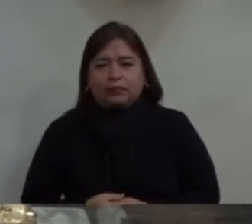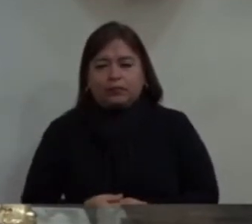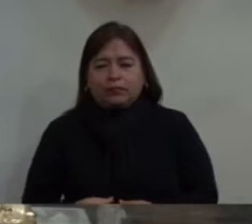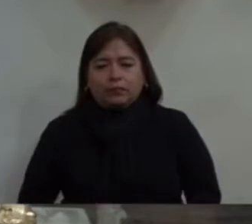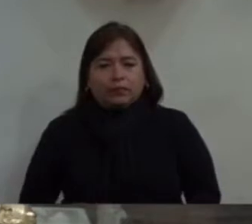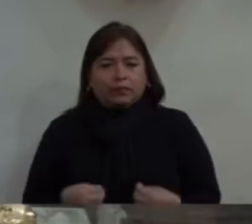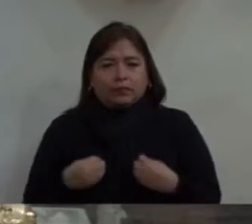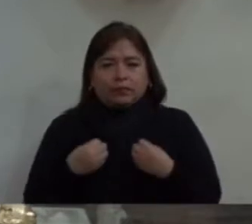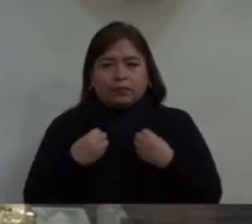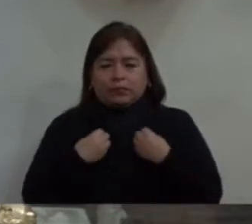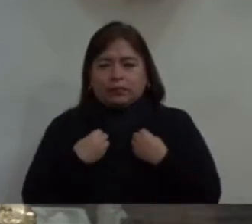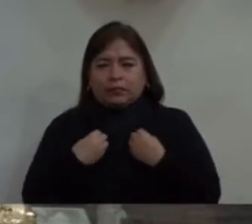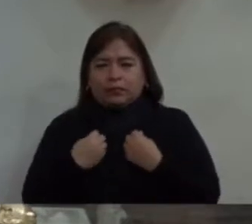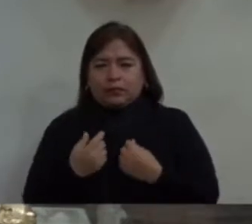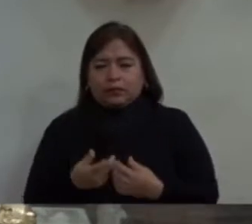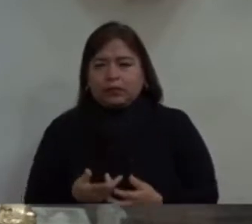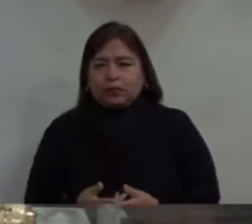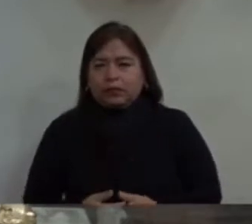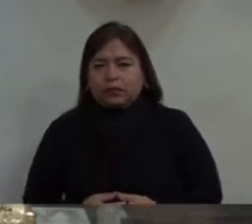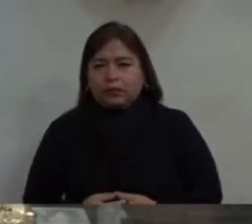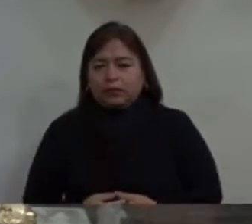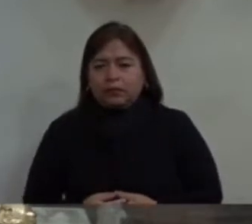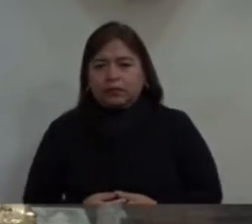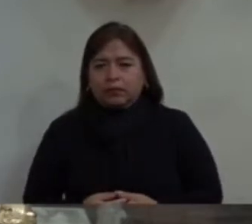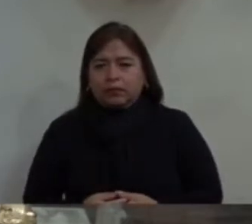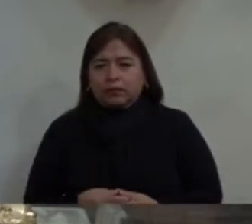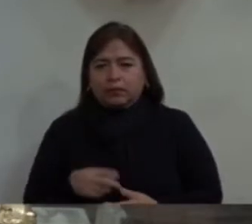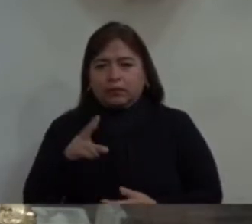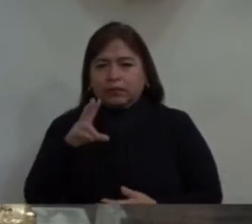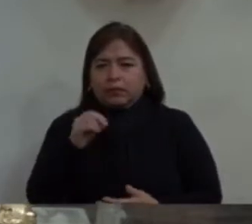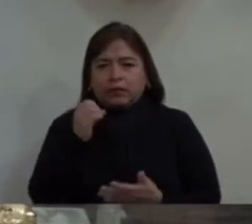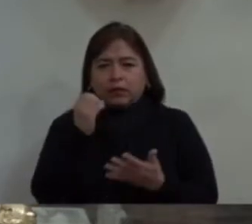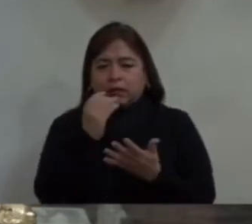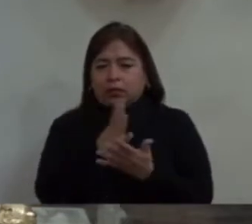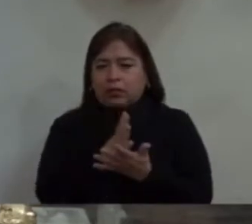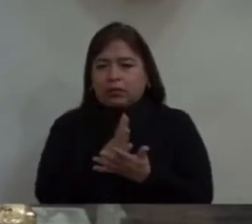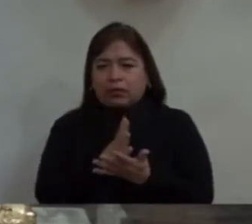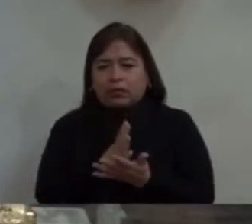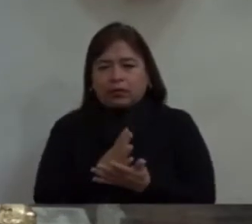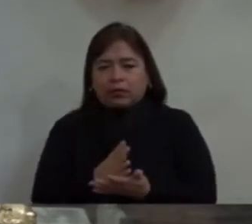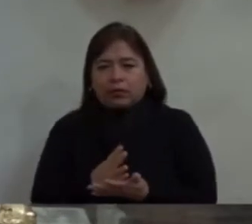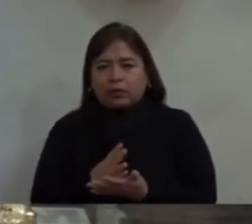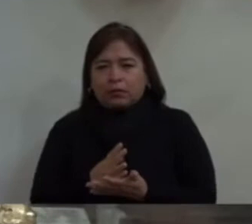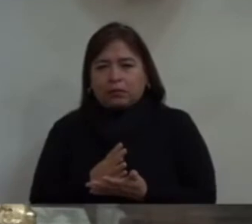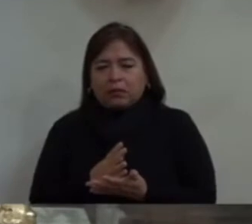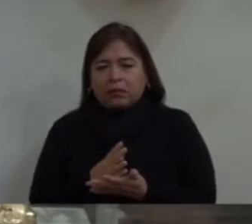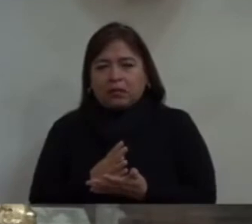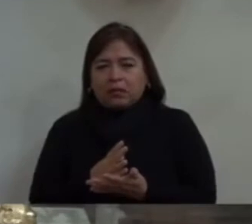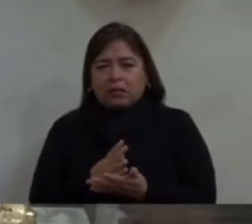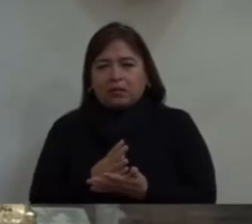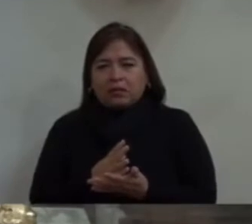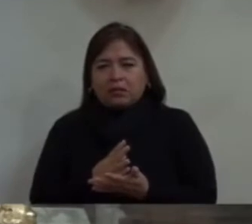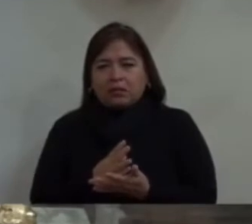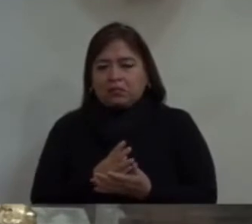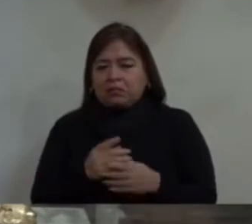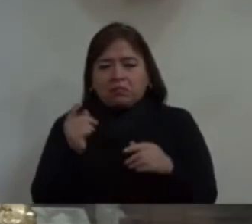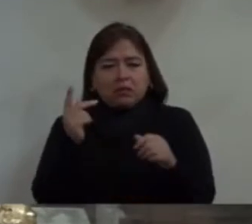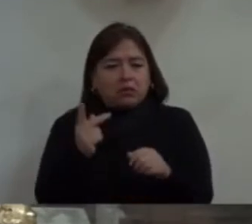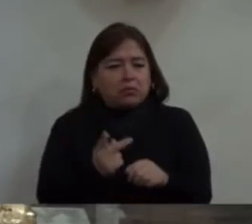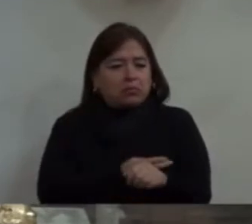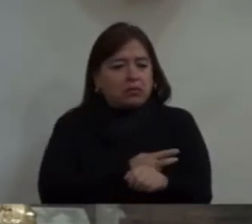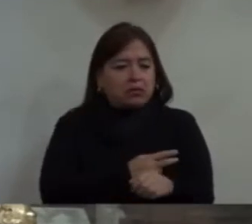Pero no solamente Dios nos da la vida para transcurrirla en el mundo,